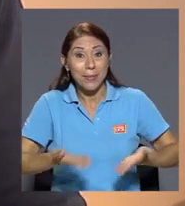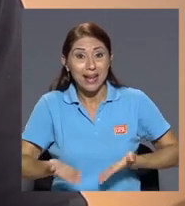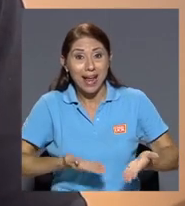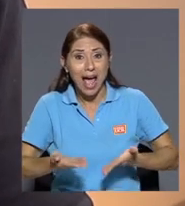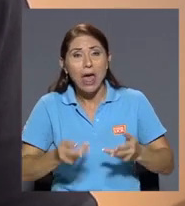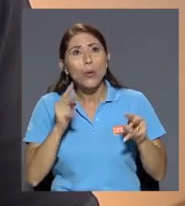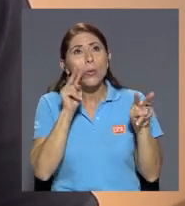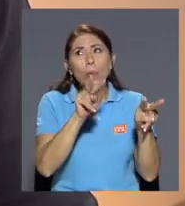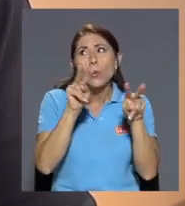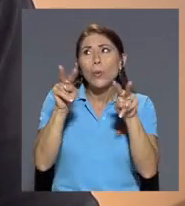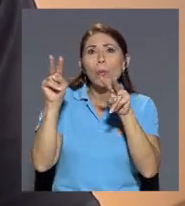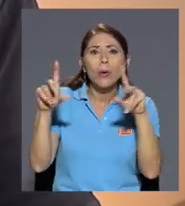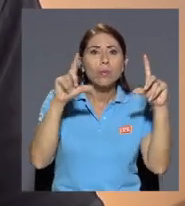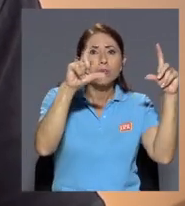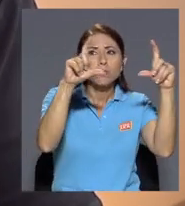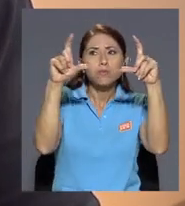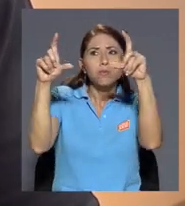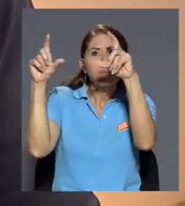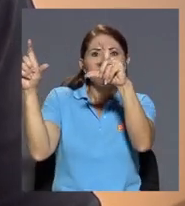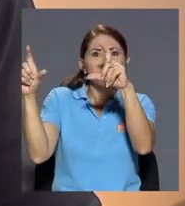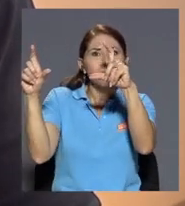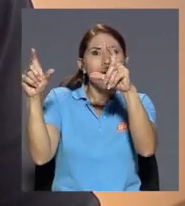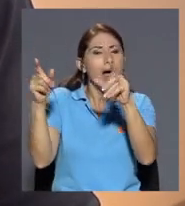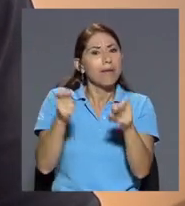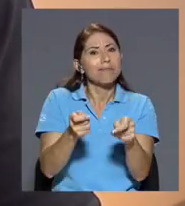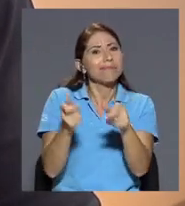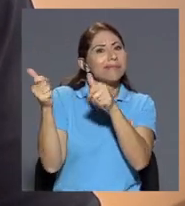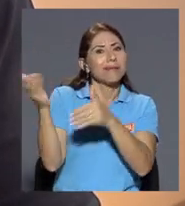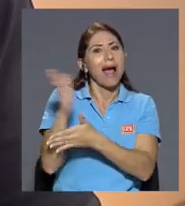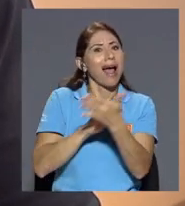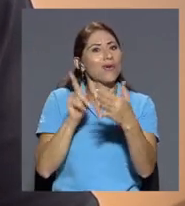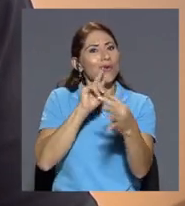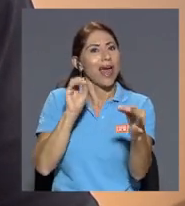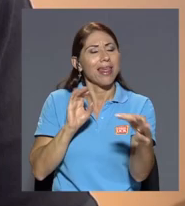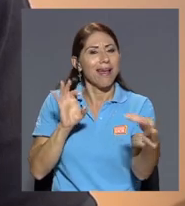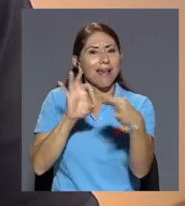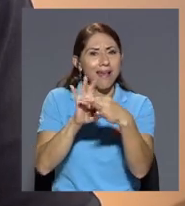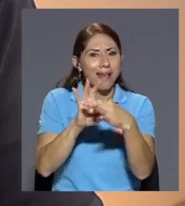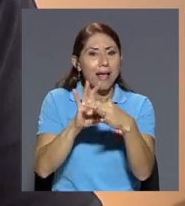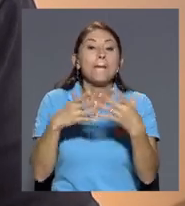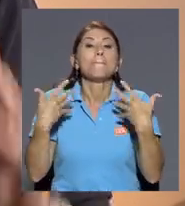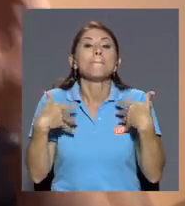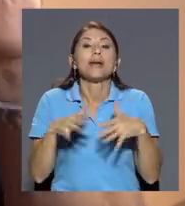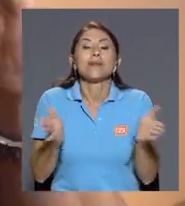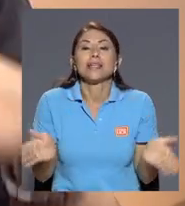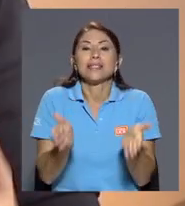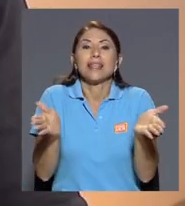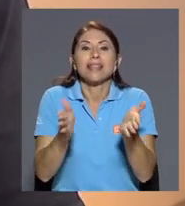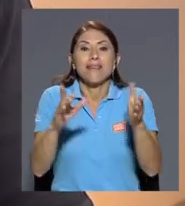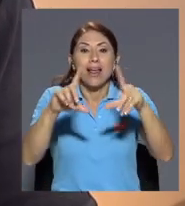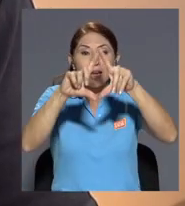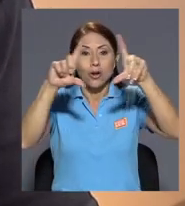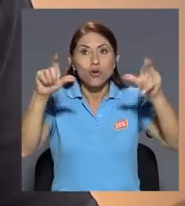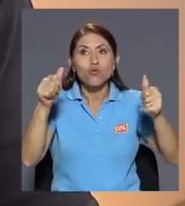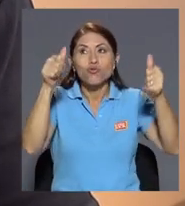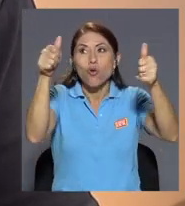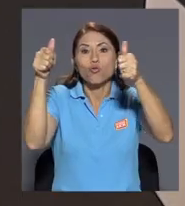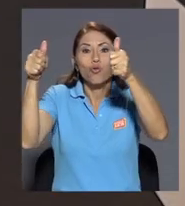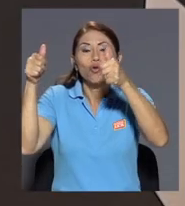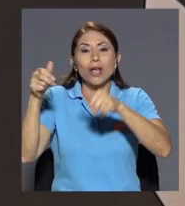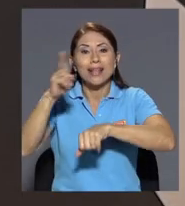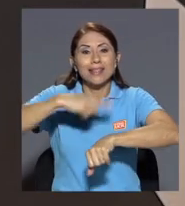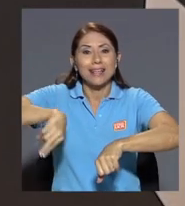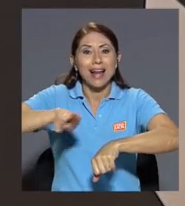o fuera de contexto y más bien incentivar por ejemplo los rótulos que son artesanales estamos hablando de los locales internos del mercado